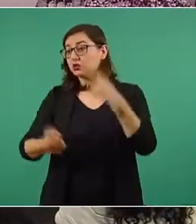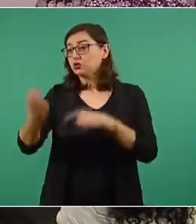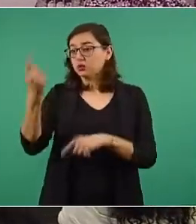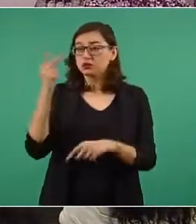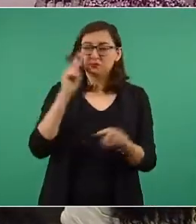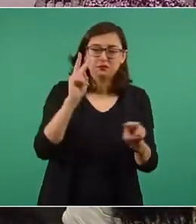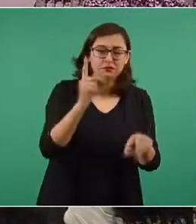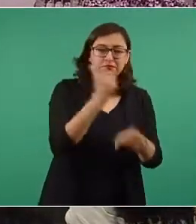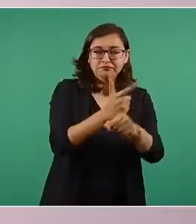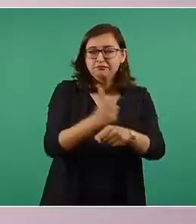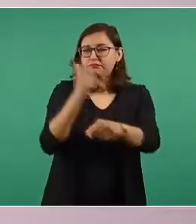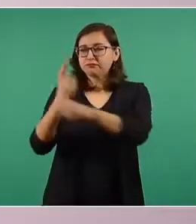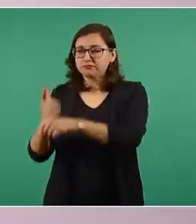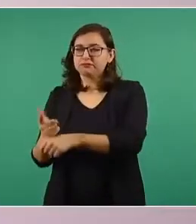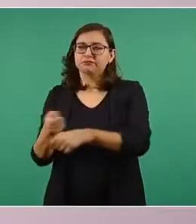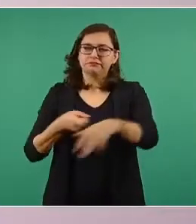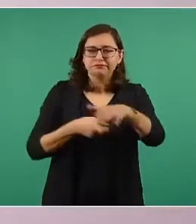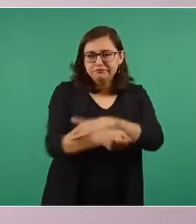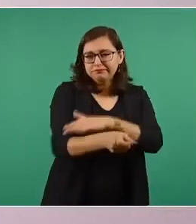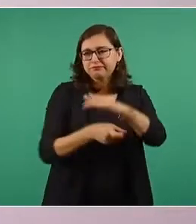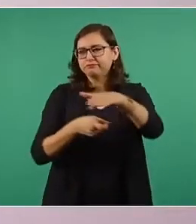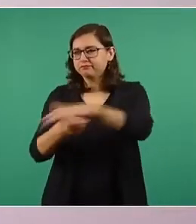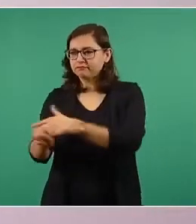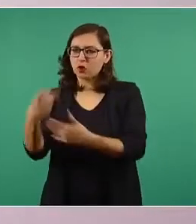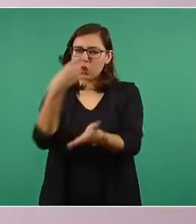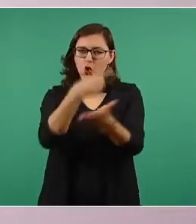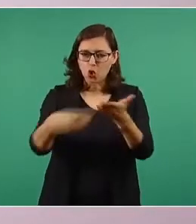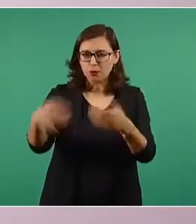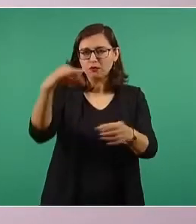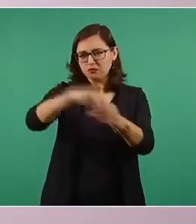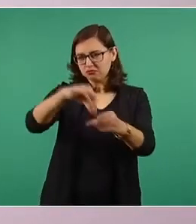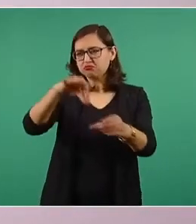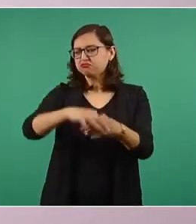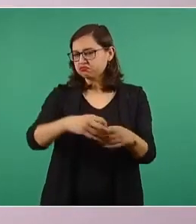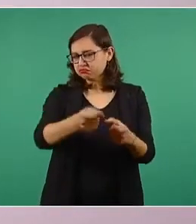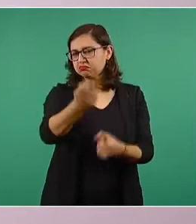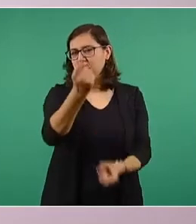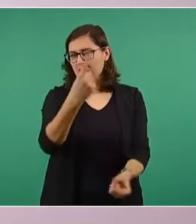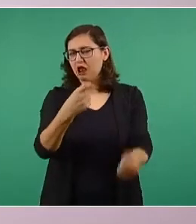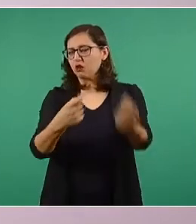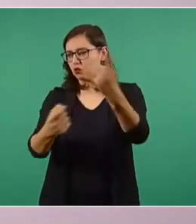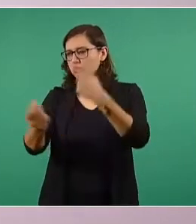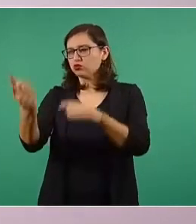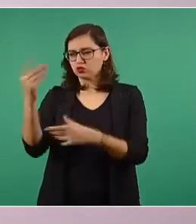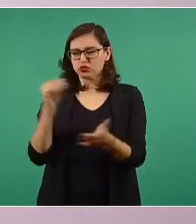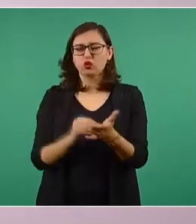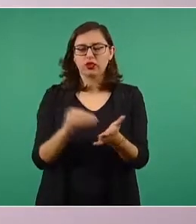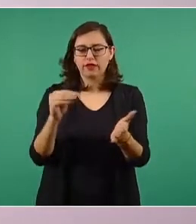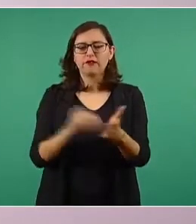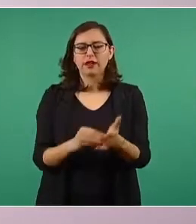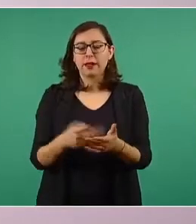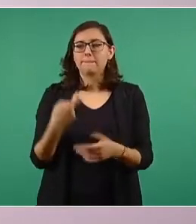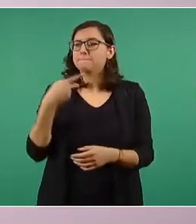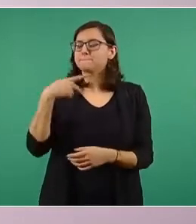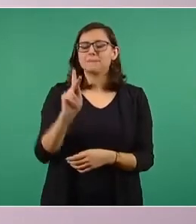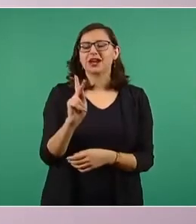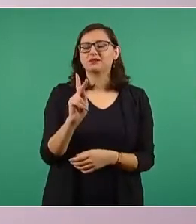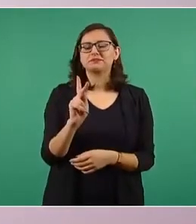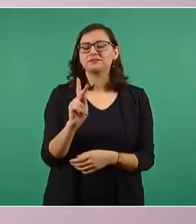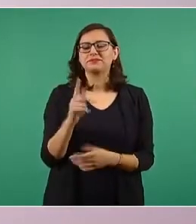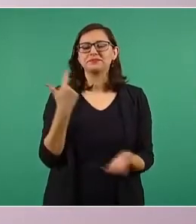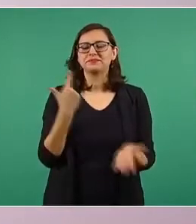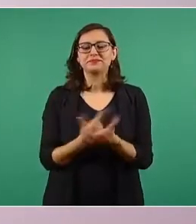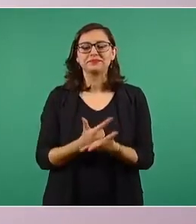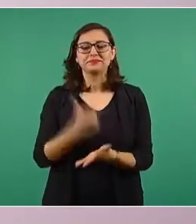tarjetas o entrega de despensas, pero no fue determinante